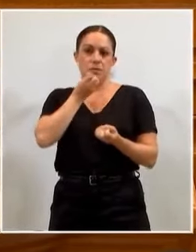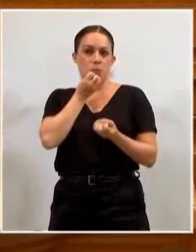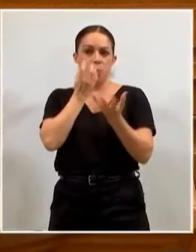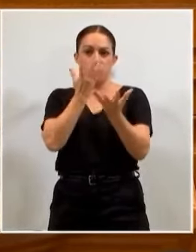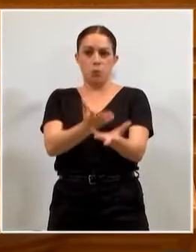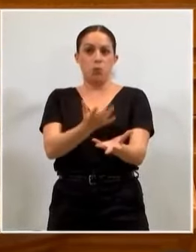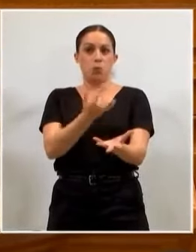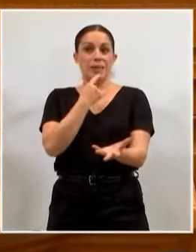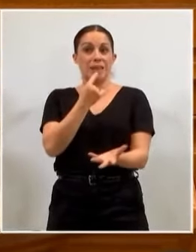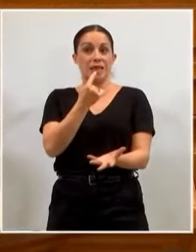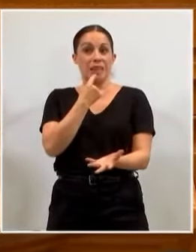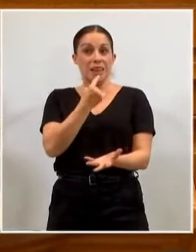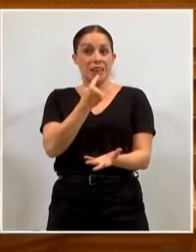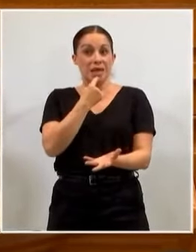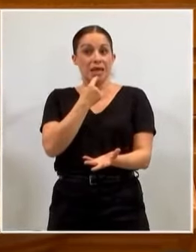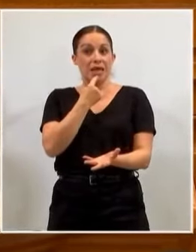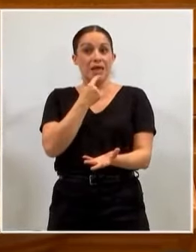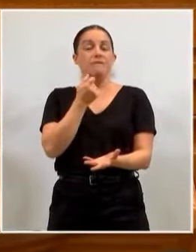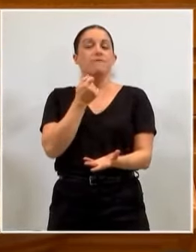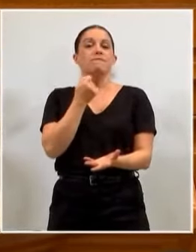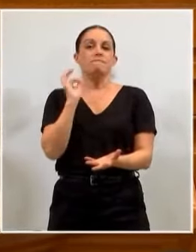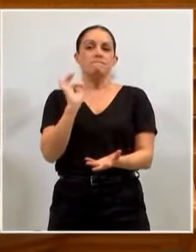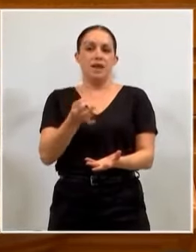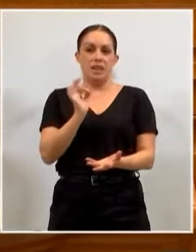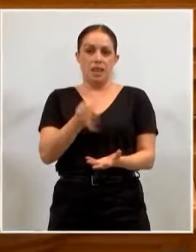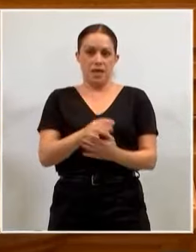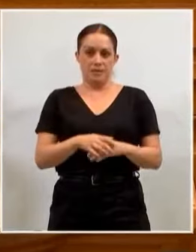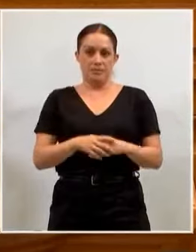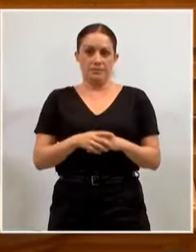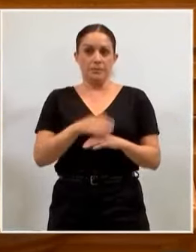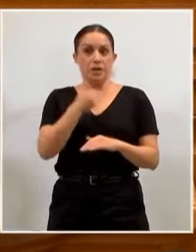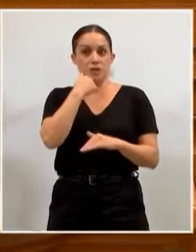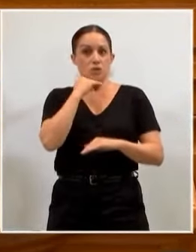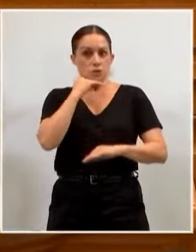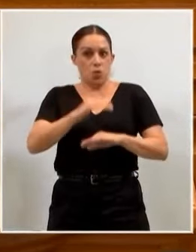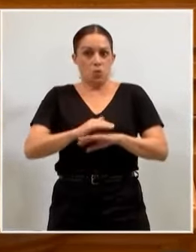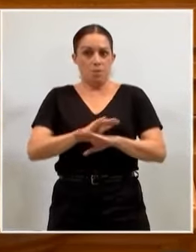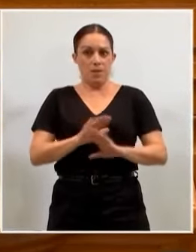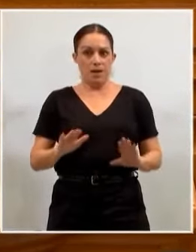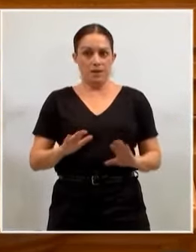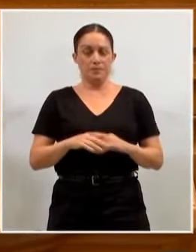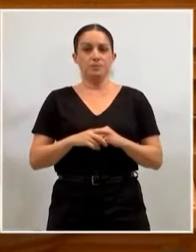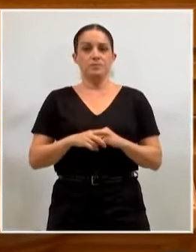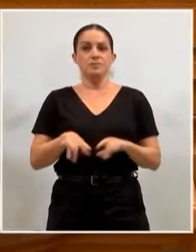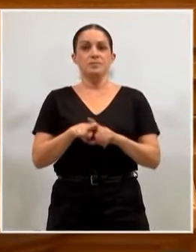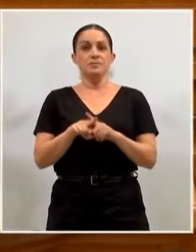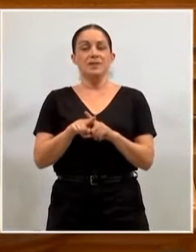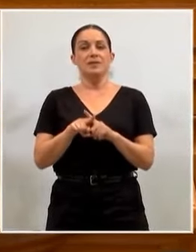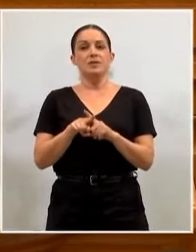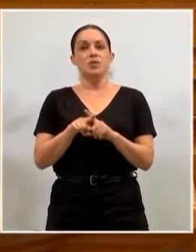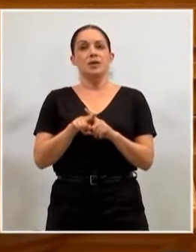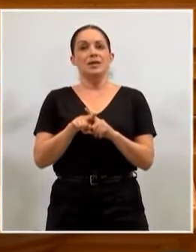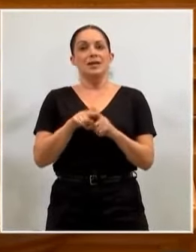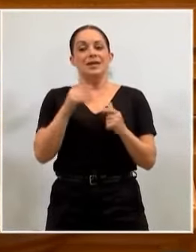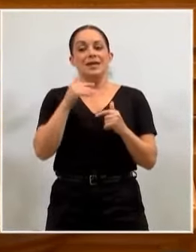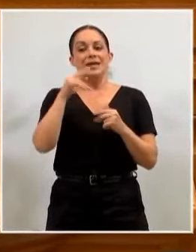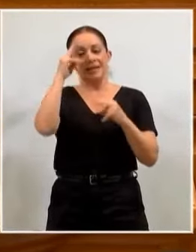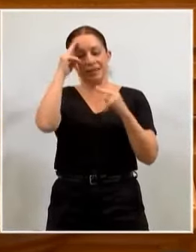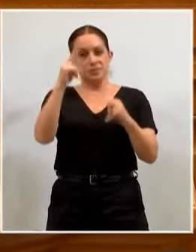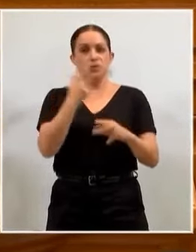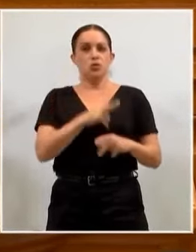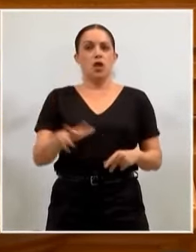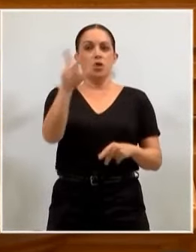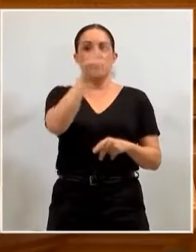además del diario de sesiones, vaya a misa. La soberanía nacional es lo mismo que la riqueza